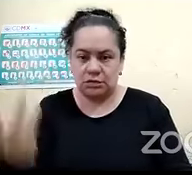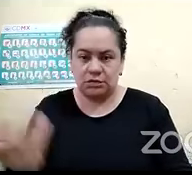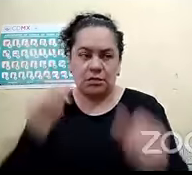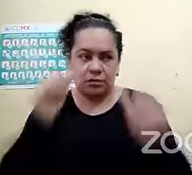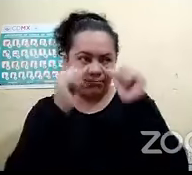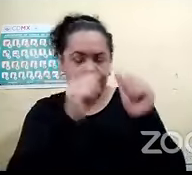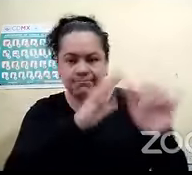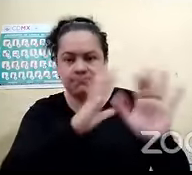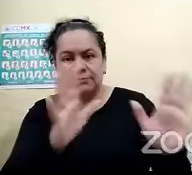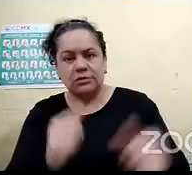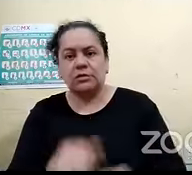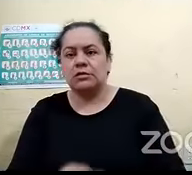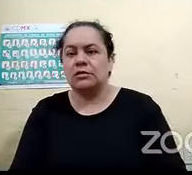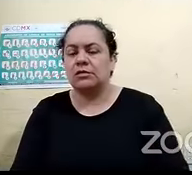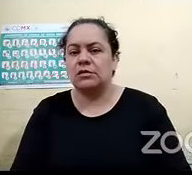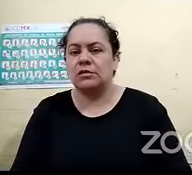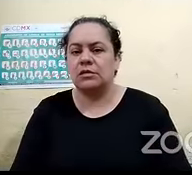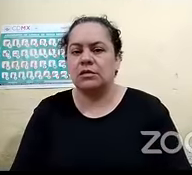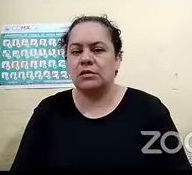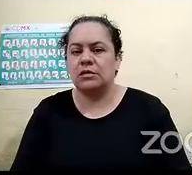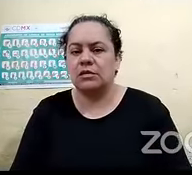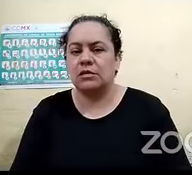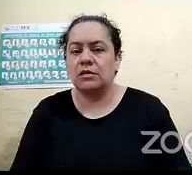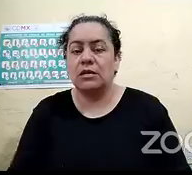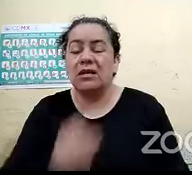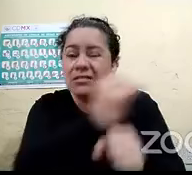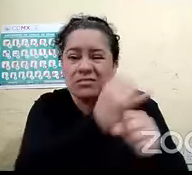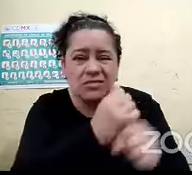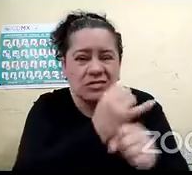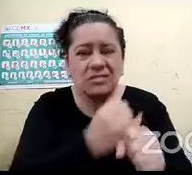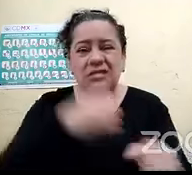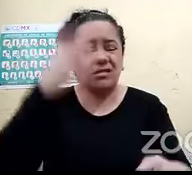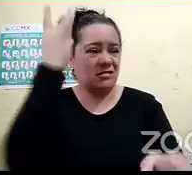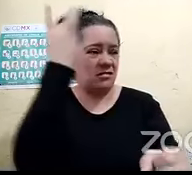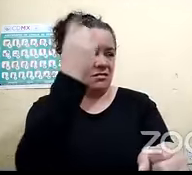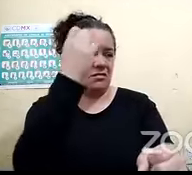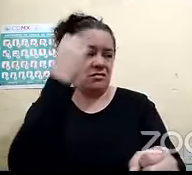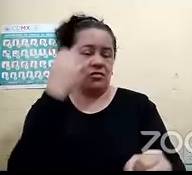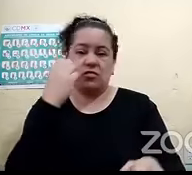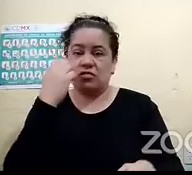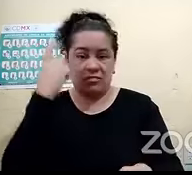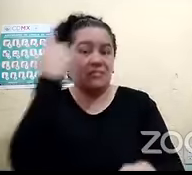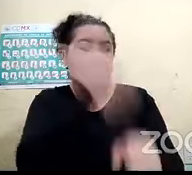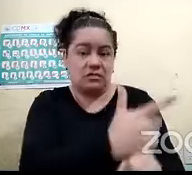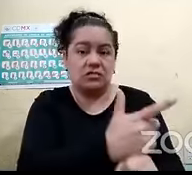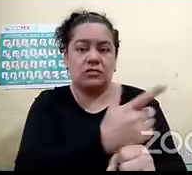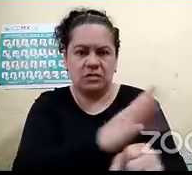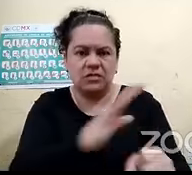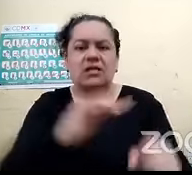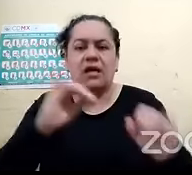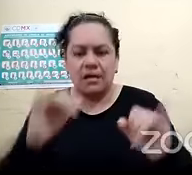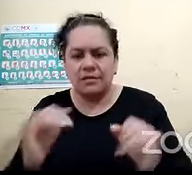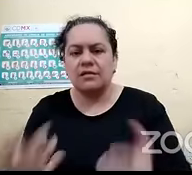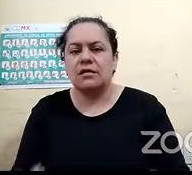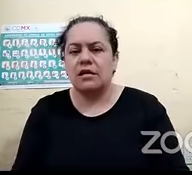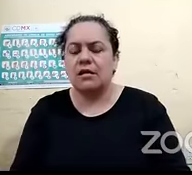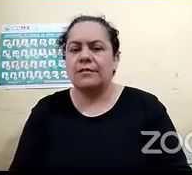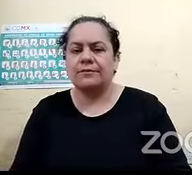que a descubrir o a investigar a ver si es cierto y ver si son realmente accesibles